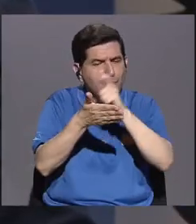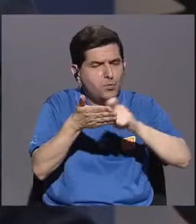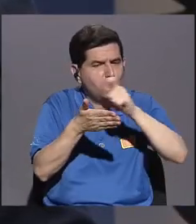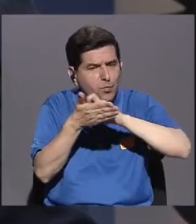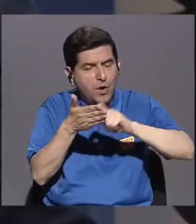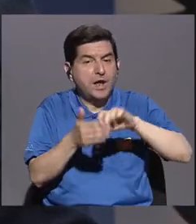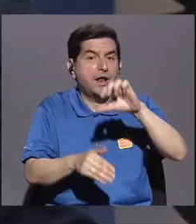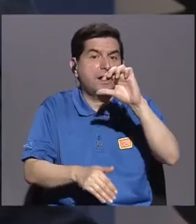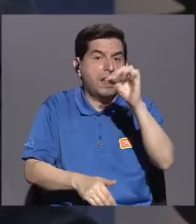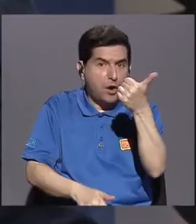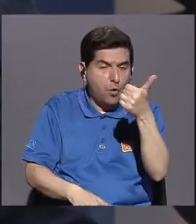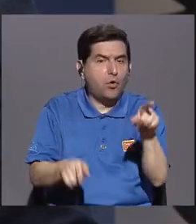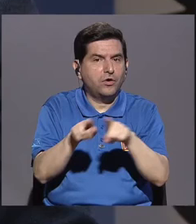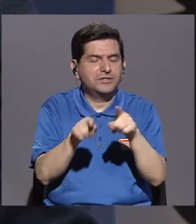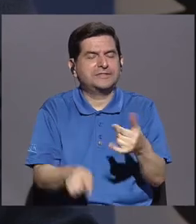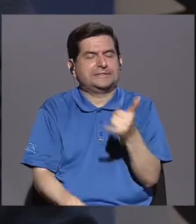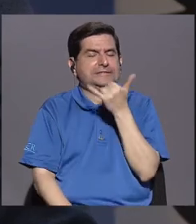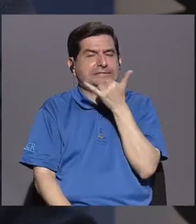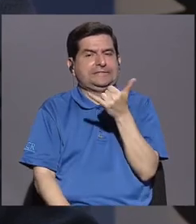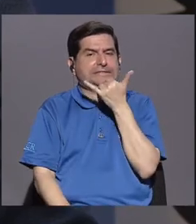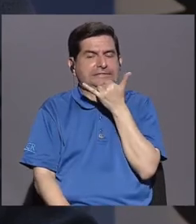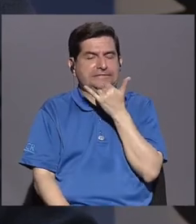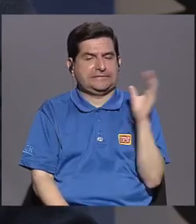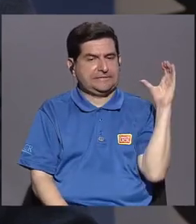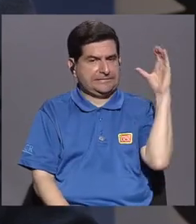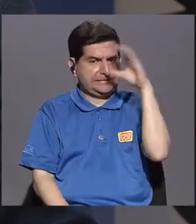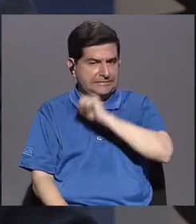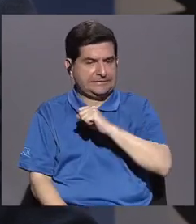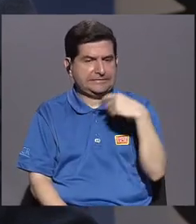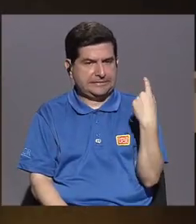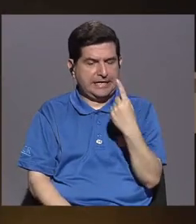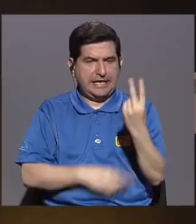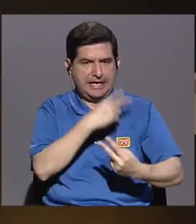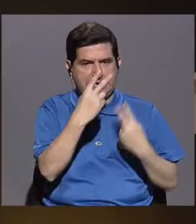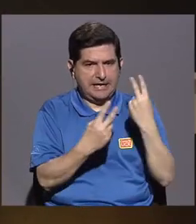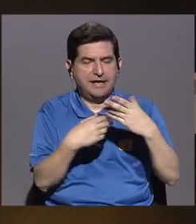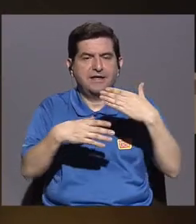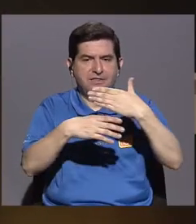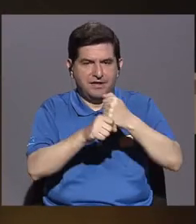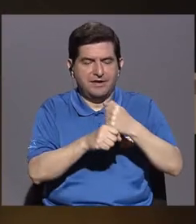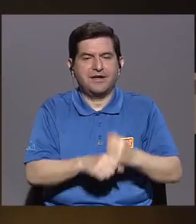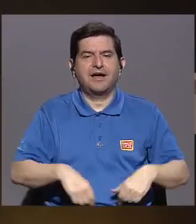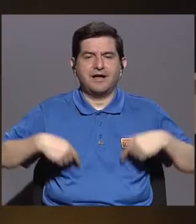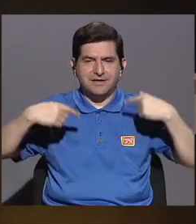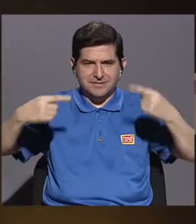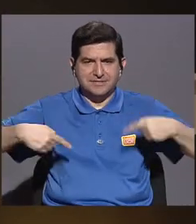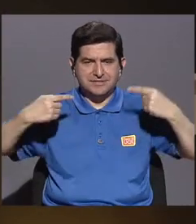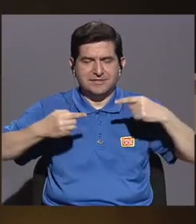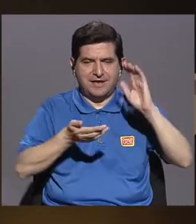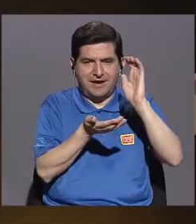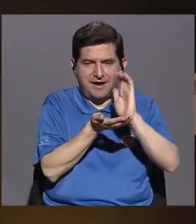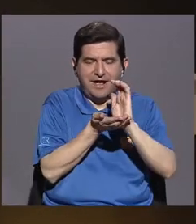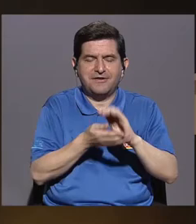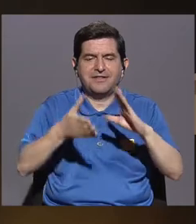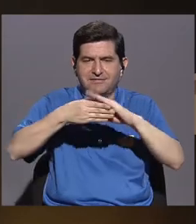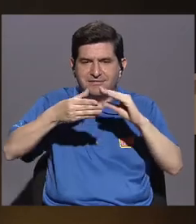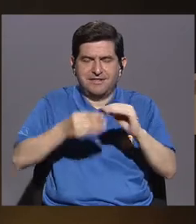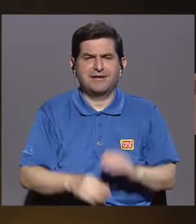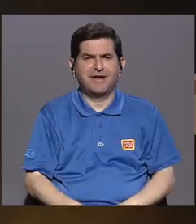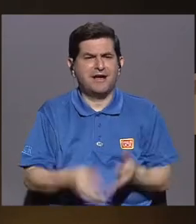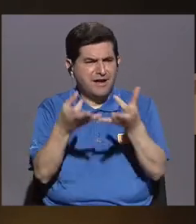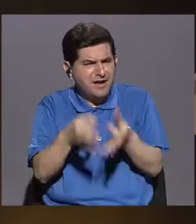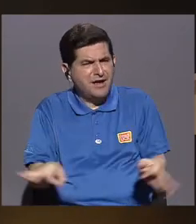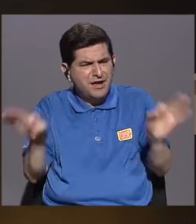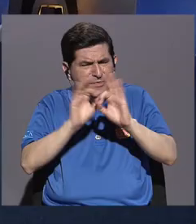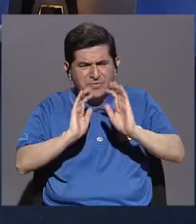porque es otra de las fallas que también detectamos en cada una de las visitas que hace la carretica. ¿Por qué es importante que los niños lean